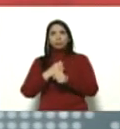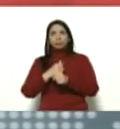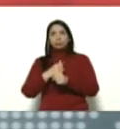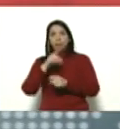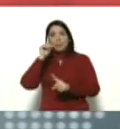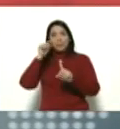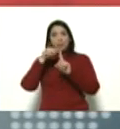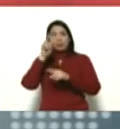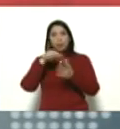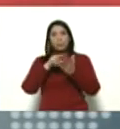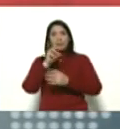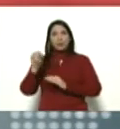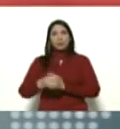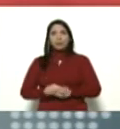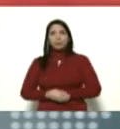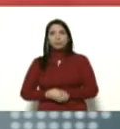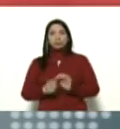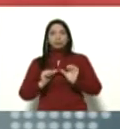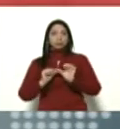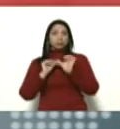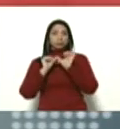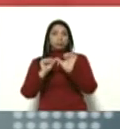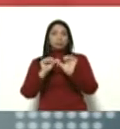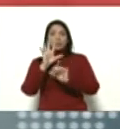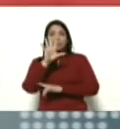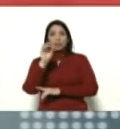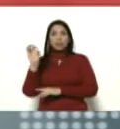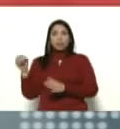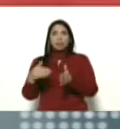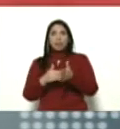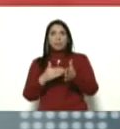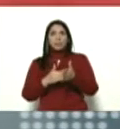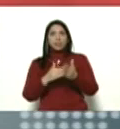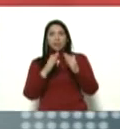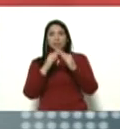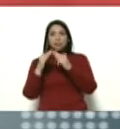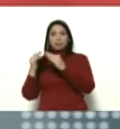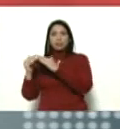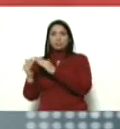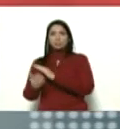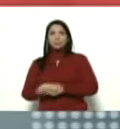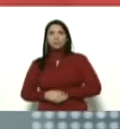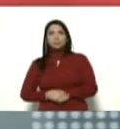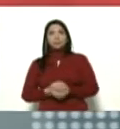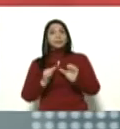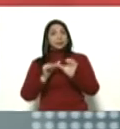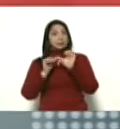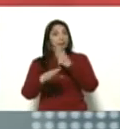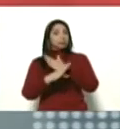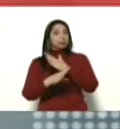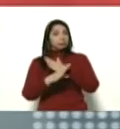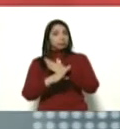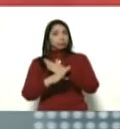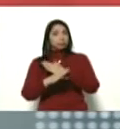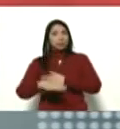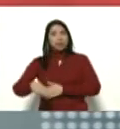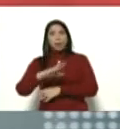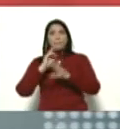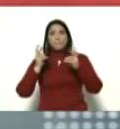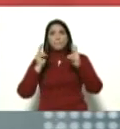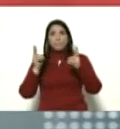dos mil veinte sigue siendo quinientas mil viviendas sigue siendo en el campo de la vivienda